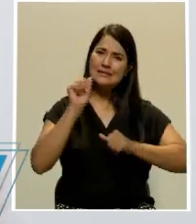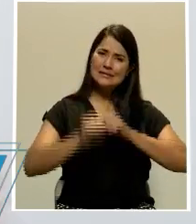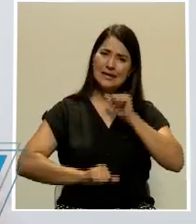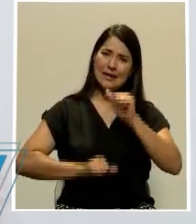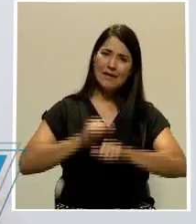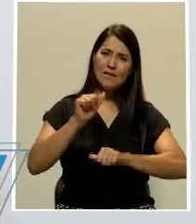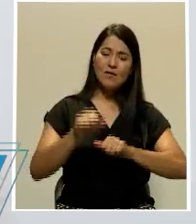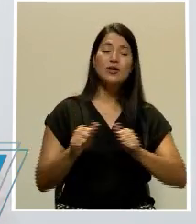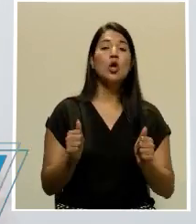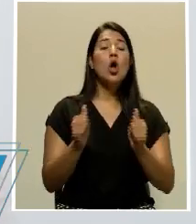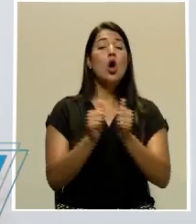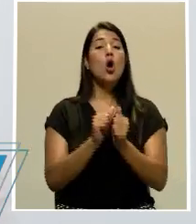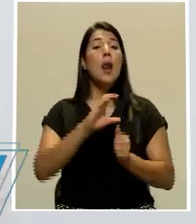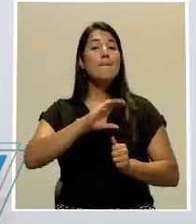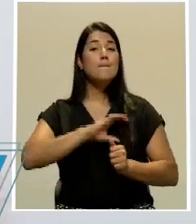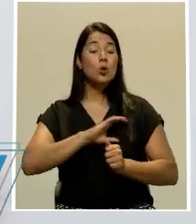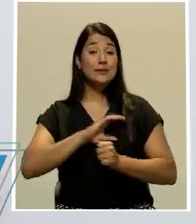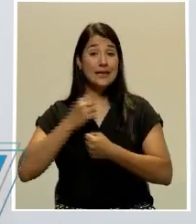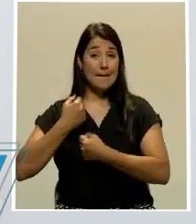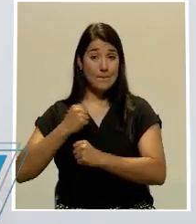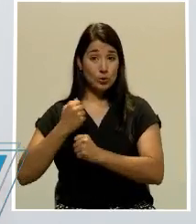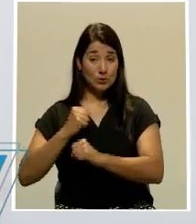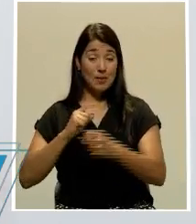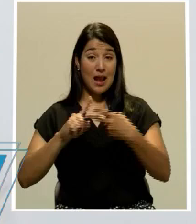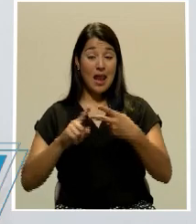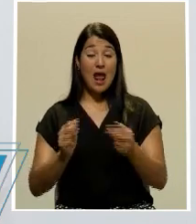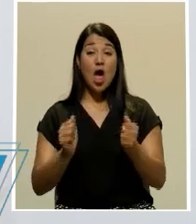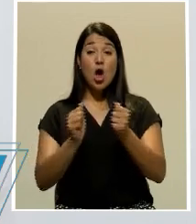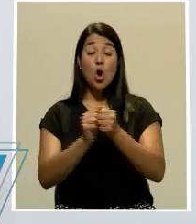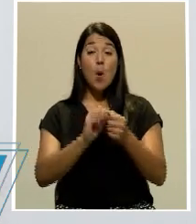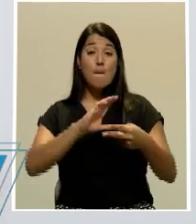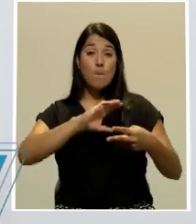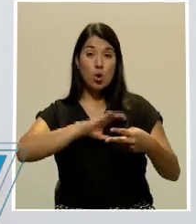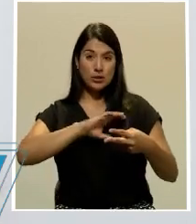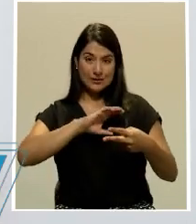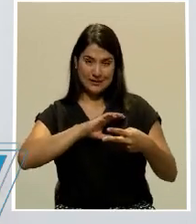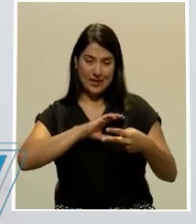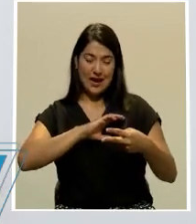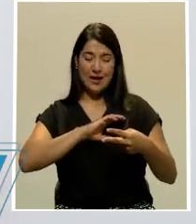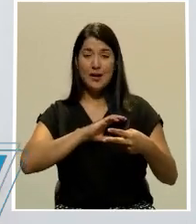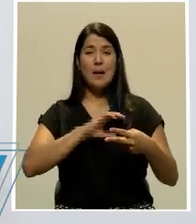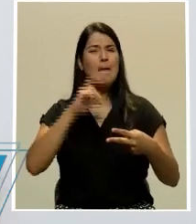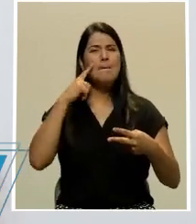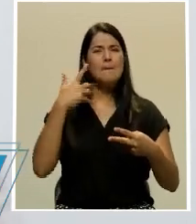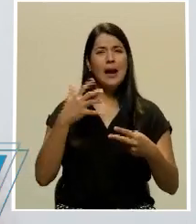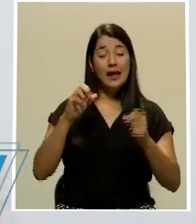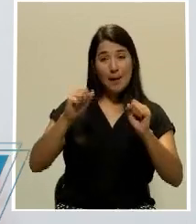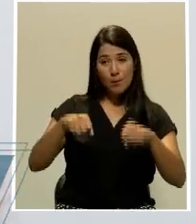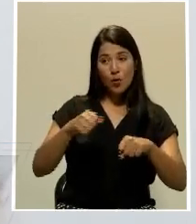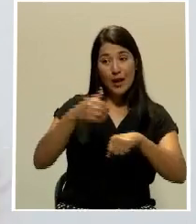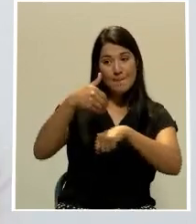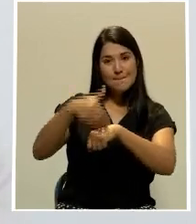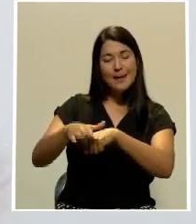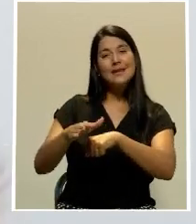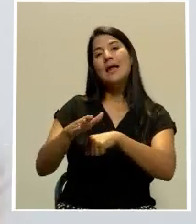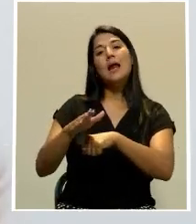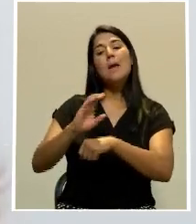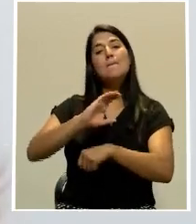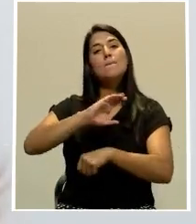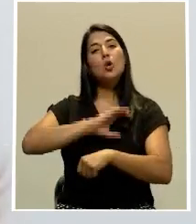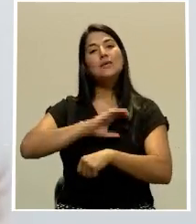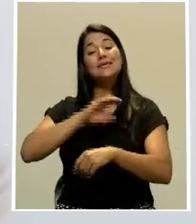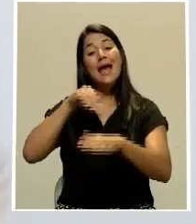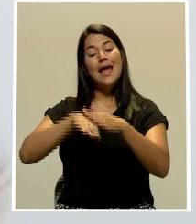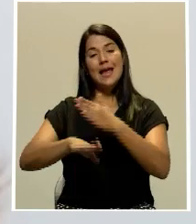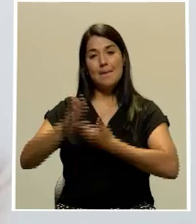Policía Municipal y con la Fuerza Pública para hacer patrullajes en las paradas de autobús y monitorear a